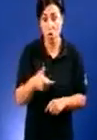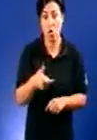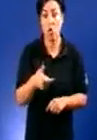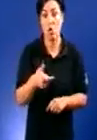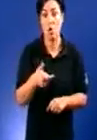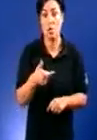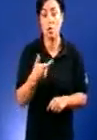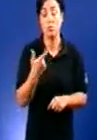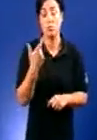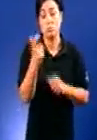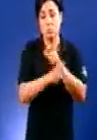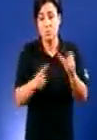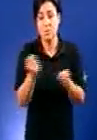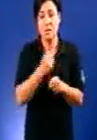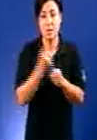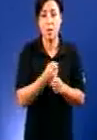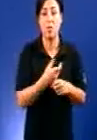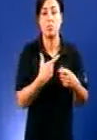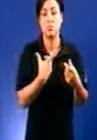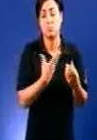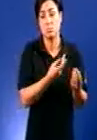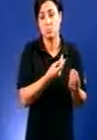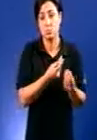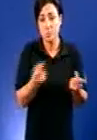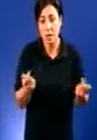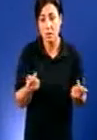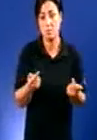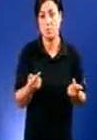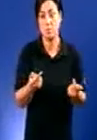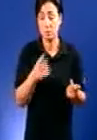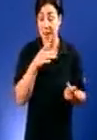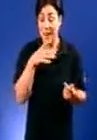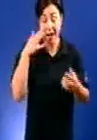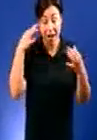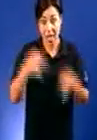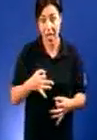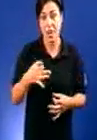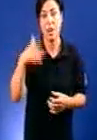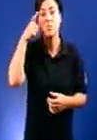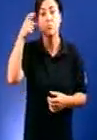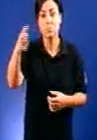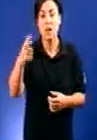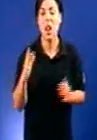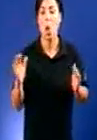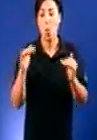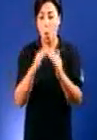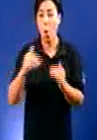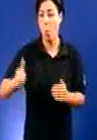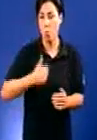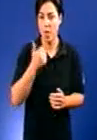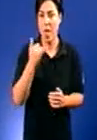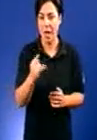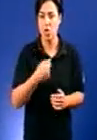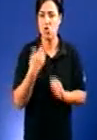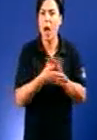E no rural, e no agro, e no monte, hai oportunidades. E o que viña a dar aquí son datos. Vostedes falado o modelo